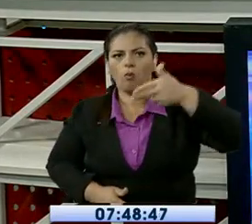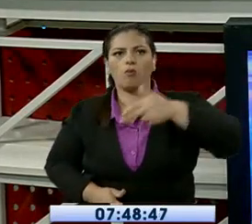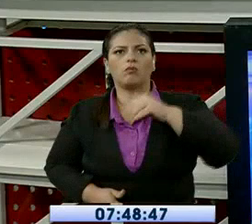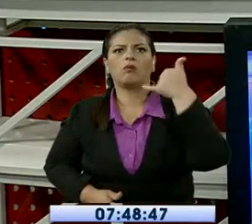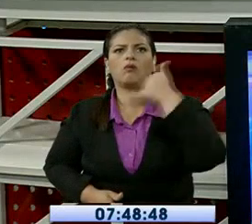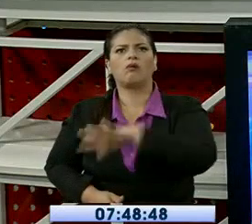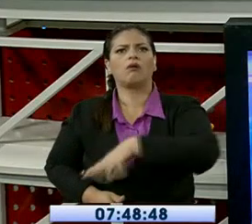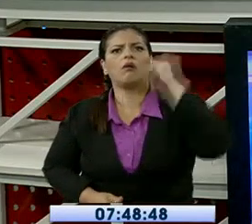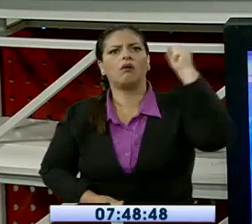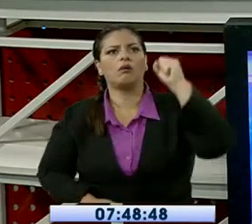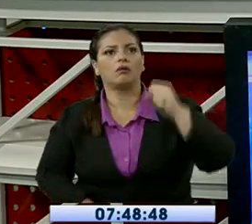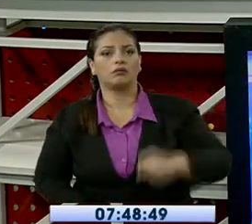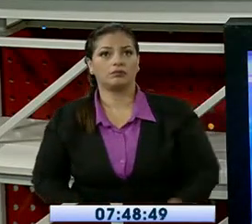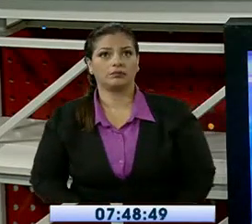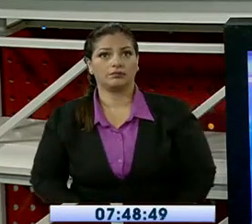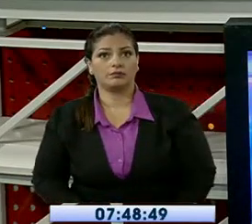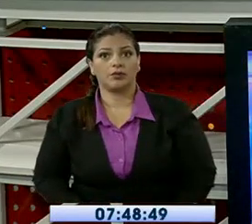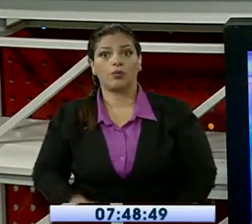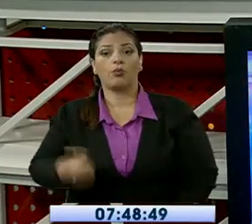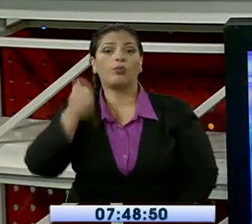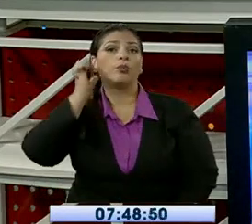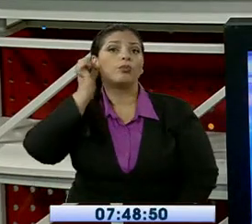recomendaciones. Veamos.